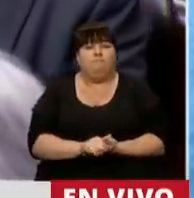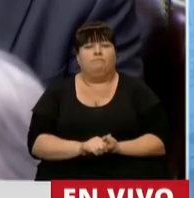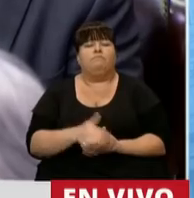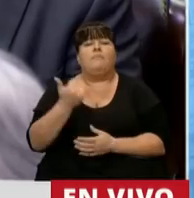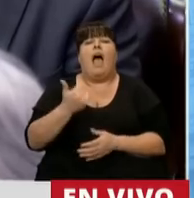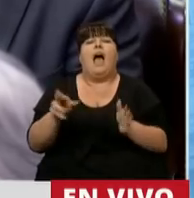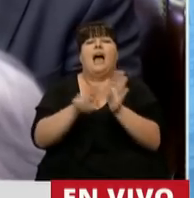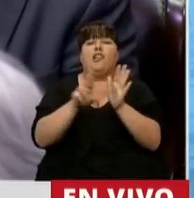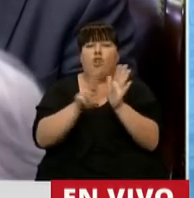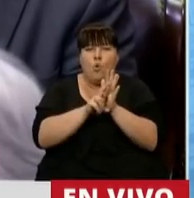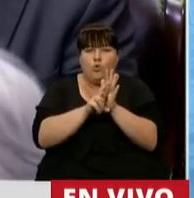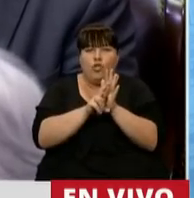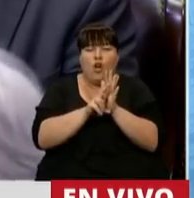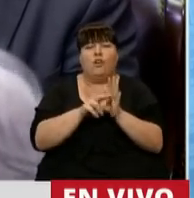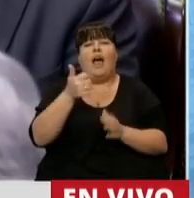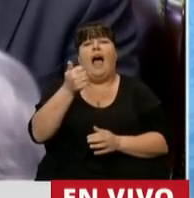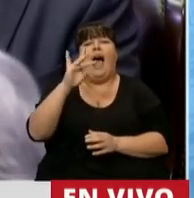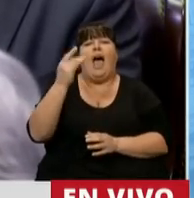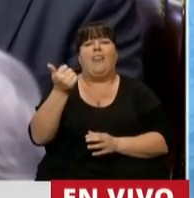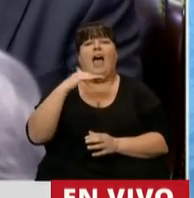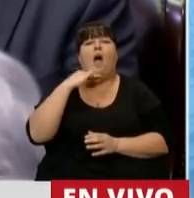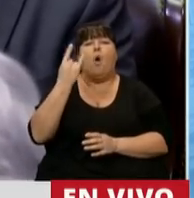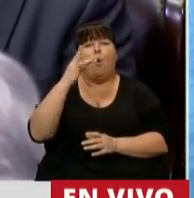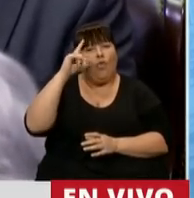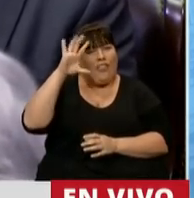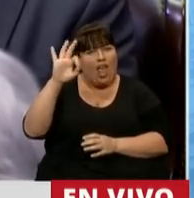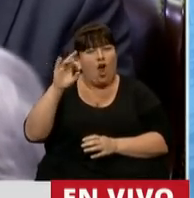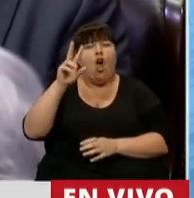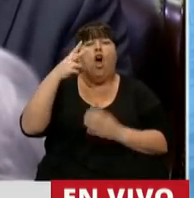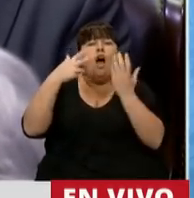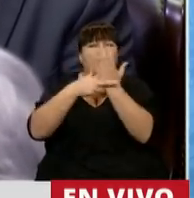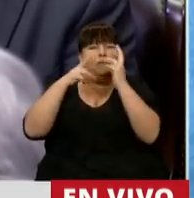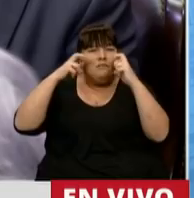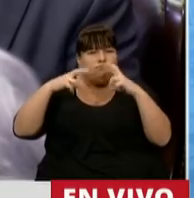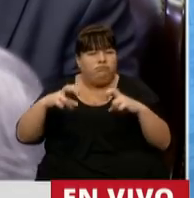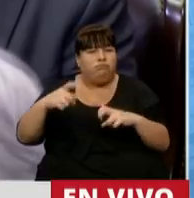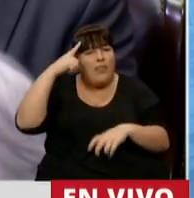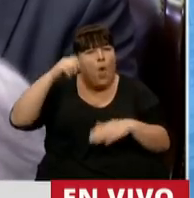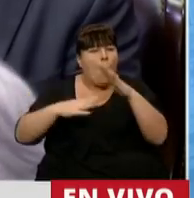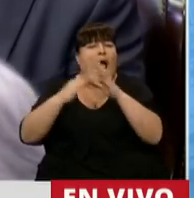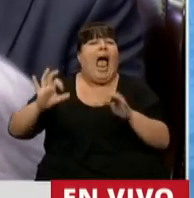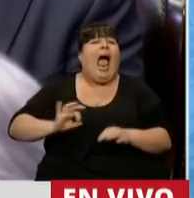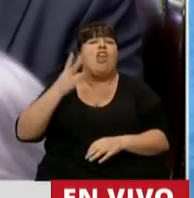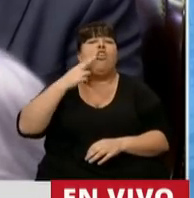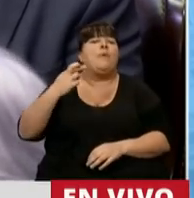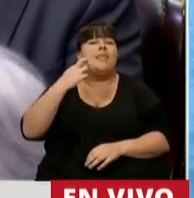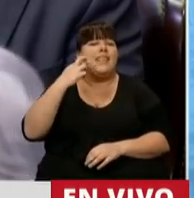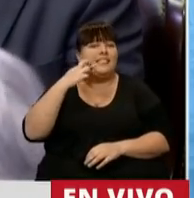resolución en la da judeco de una perita de la corte del año 2019,